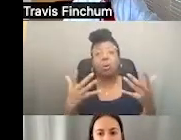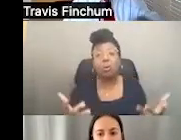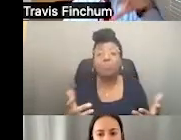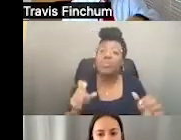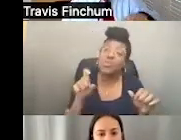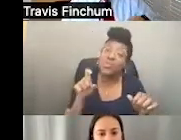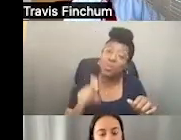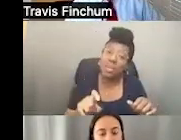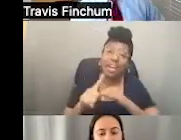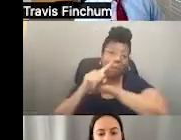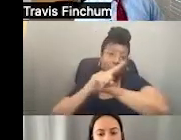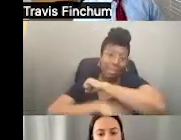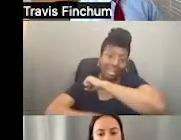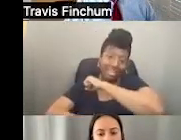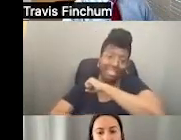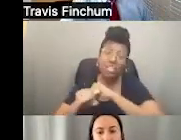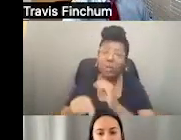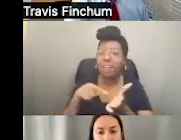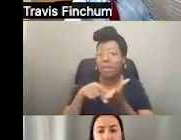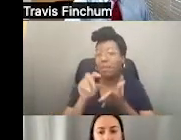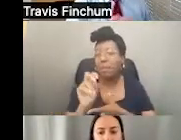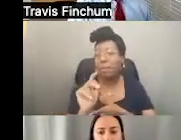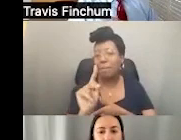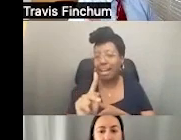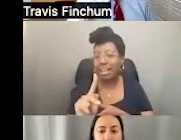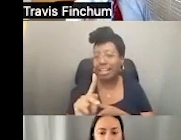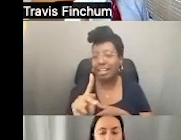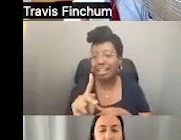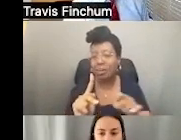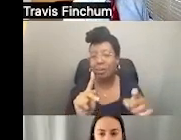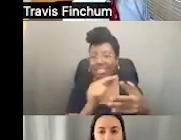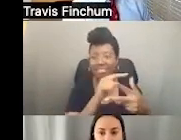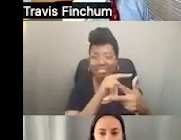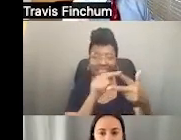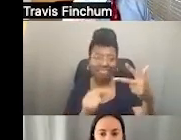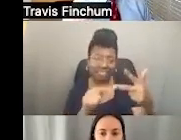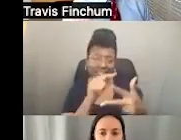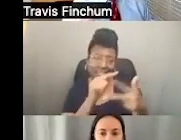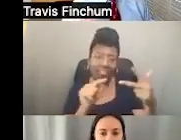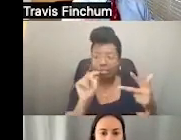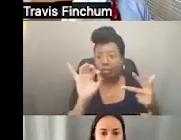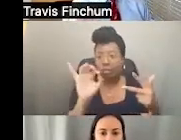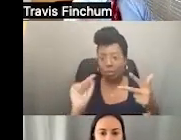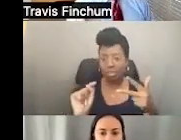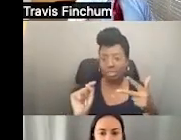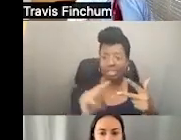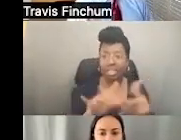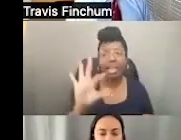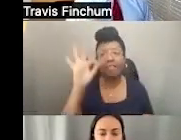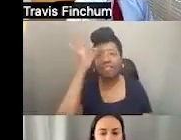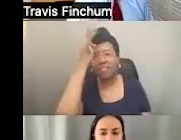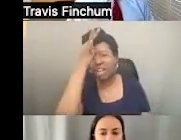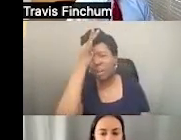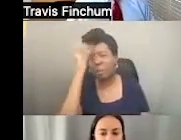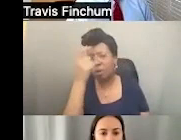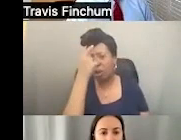Entonces, hay una provisión de reembolso, bueno, un concepto en todos estos tipos de fideicomisos.